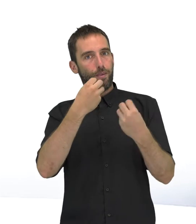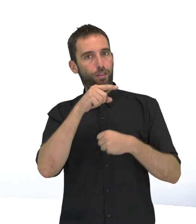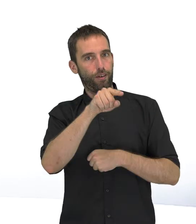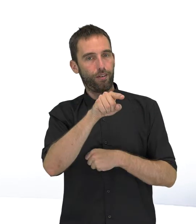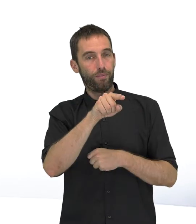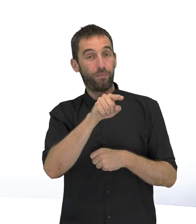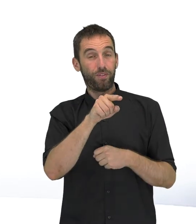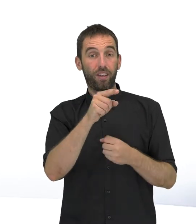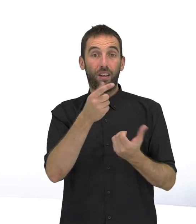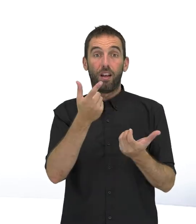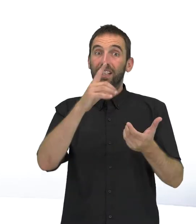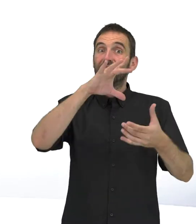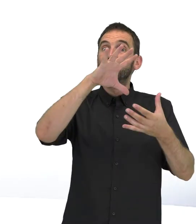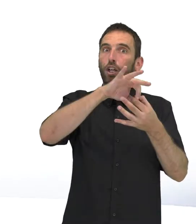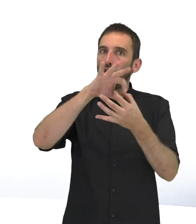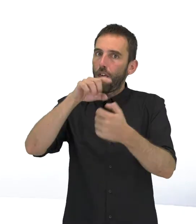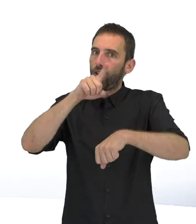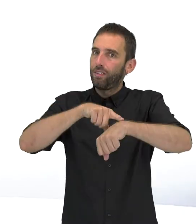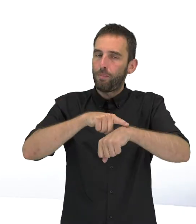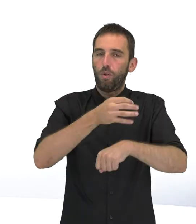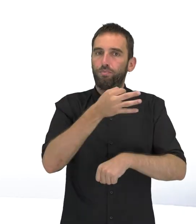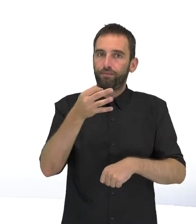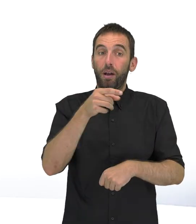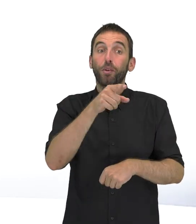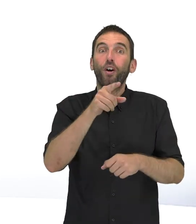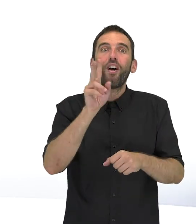Esa información es percibida por el sentido de la vista.